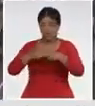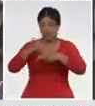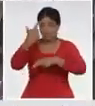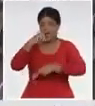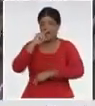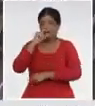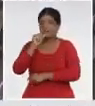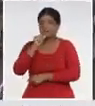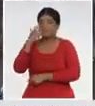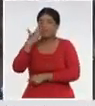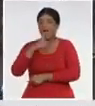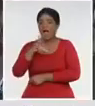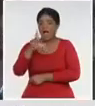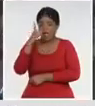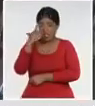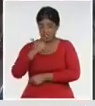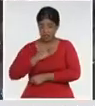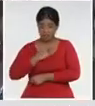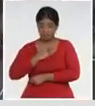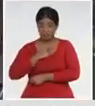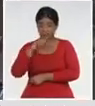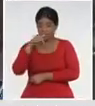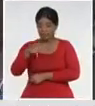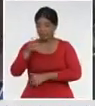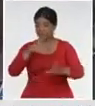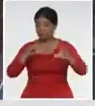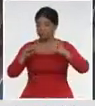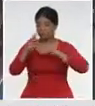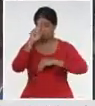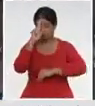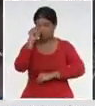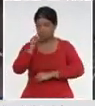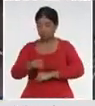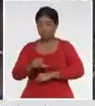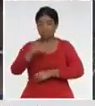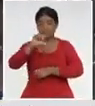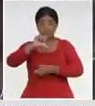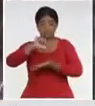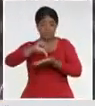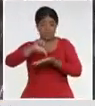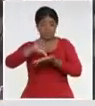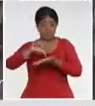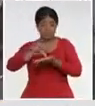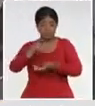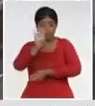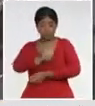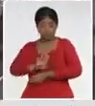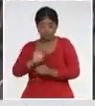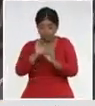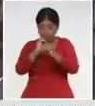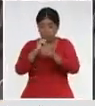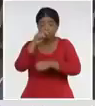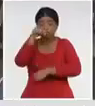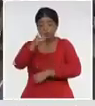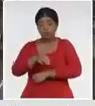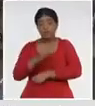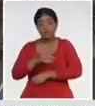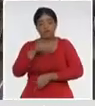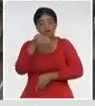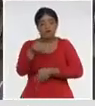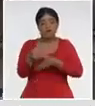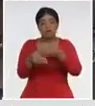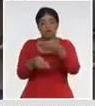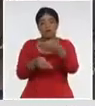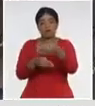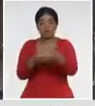Hospital Provincial. Conversando hoy con los doctores del Centro de Ingeniería Genética y Biotecnología que acompañan este proceso, me decían